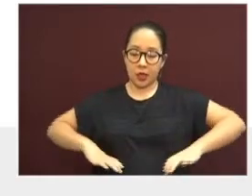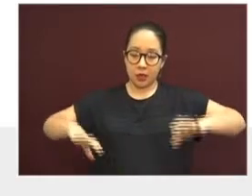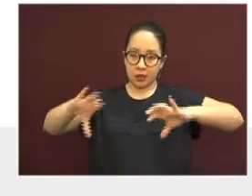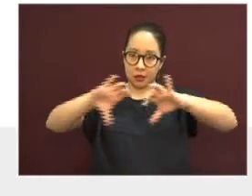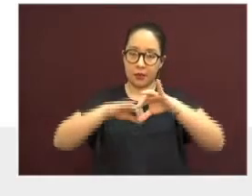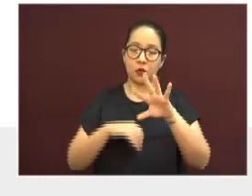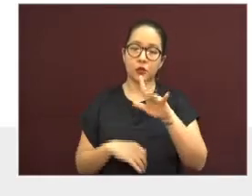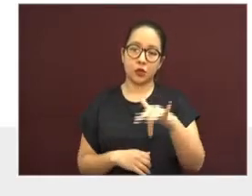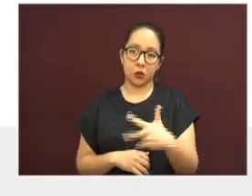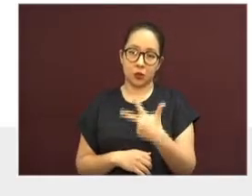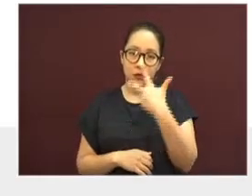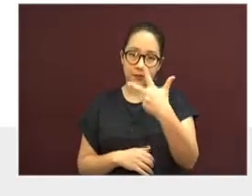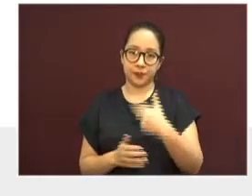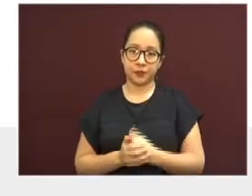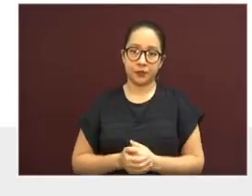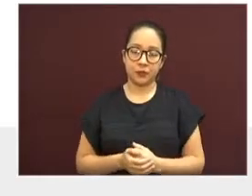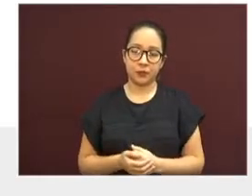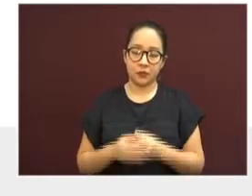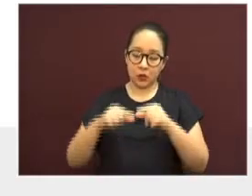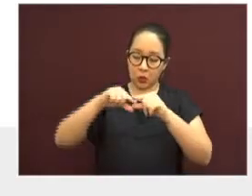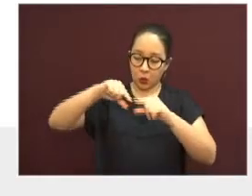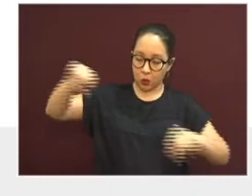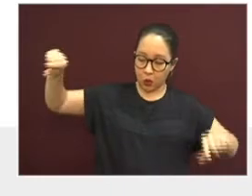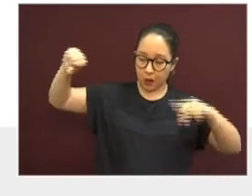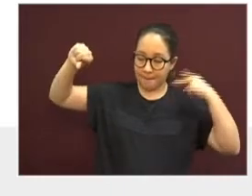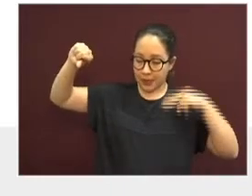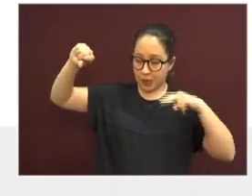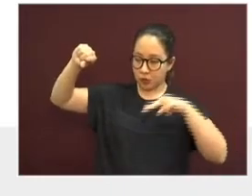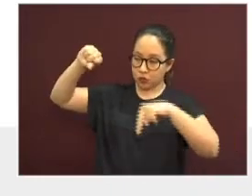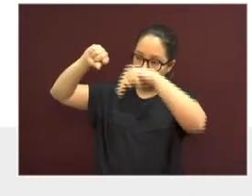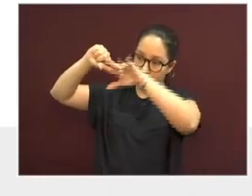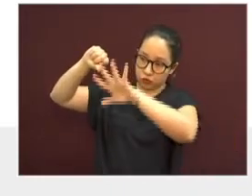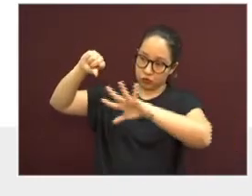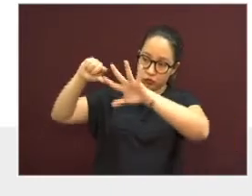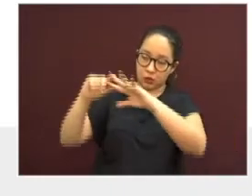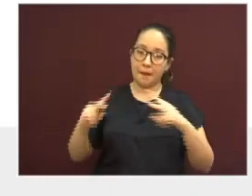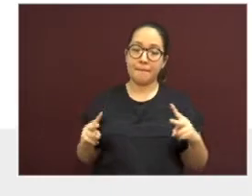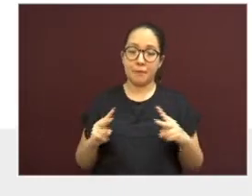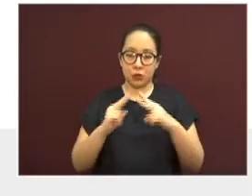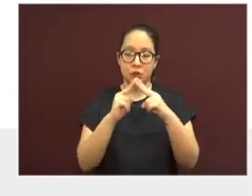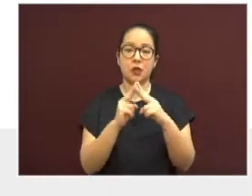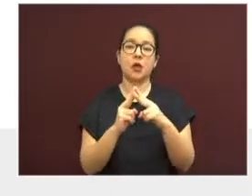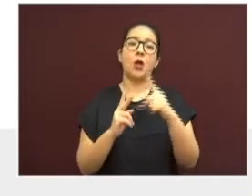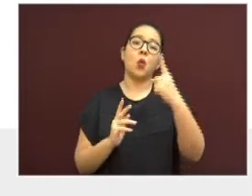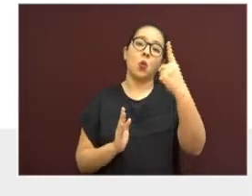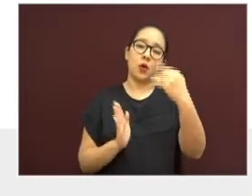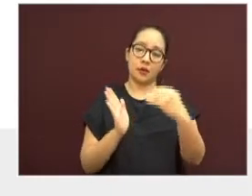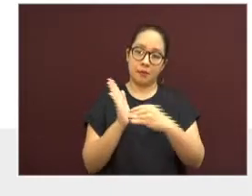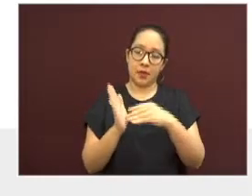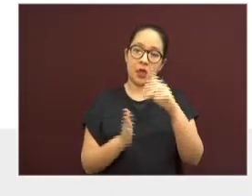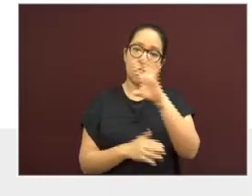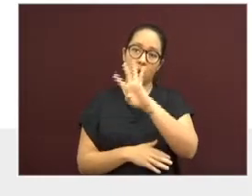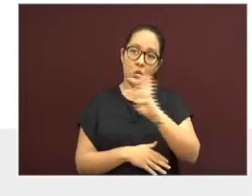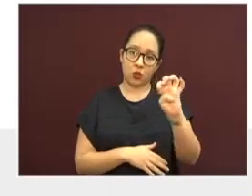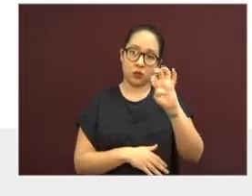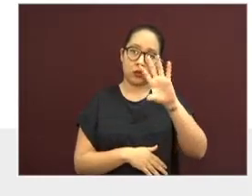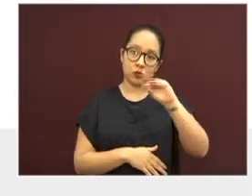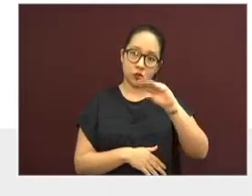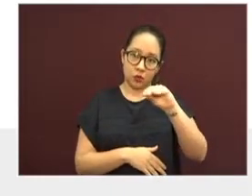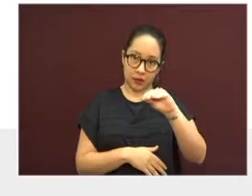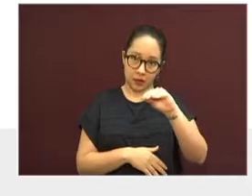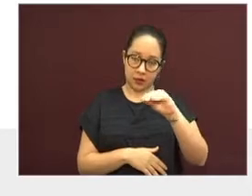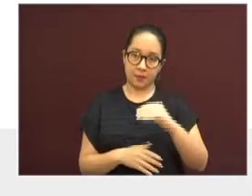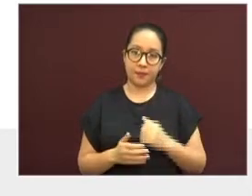58. Y en el norte, Poza Rica, registra 1,490